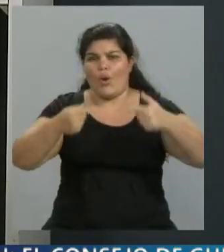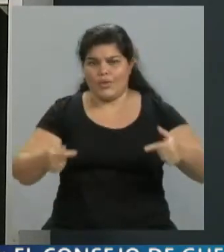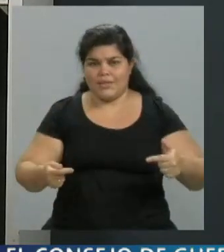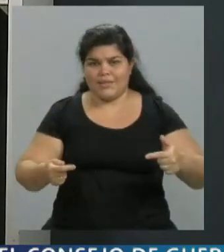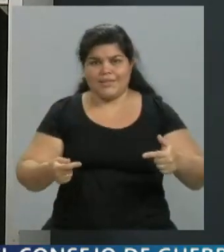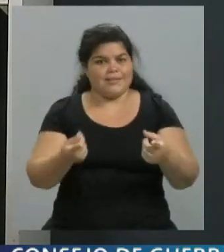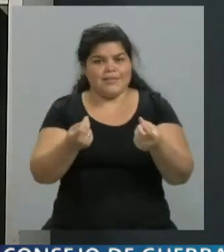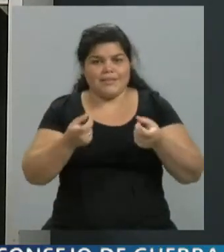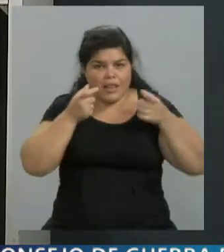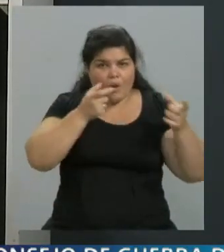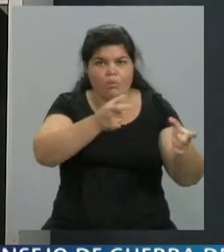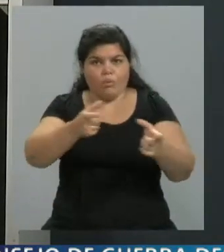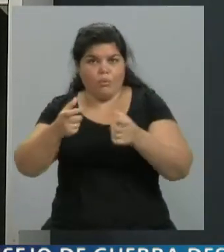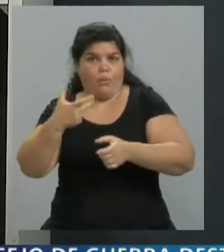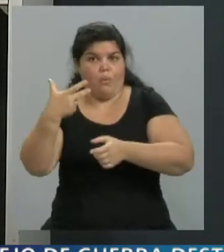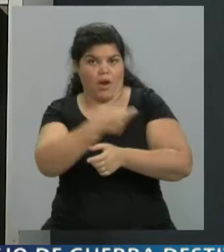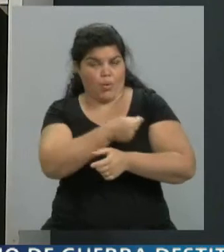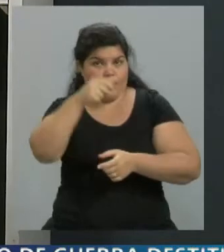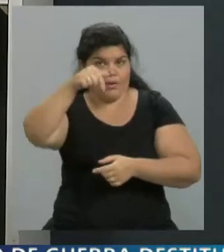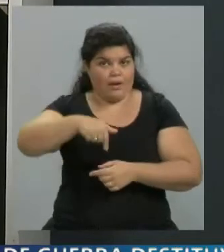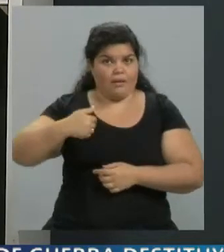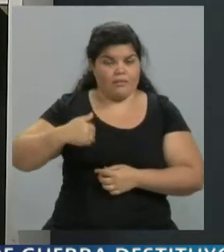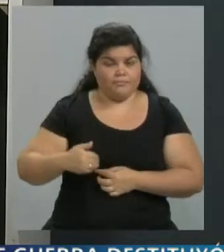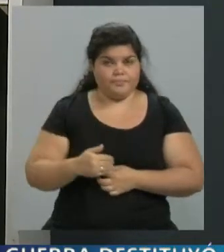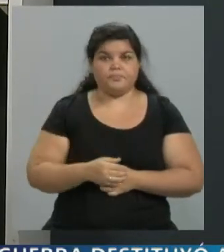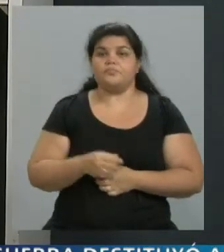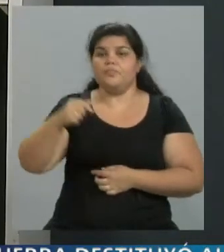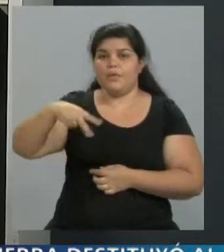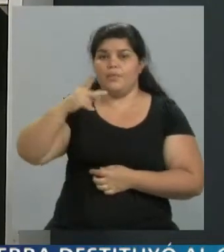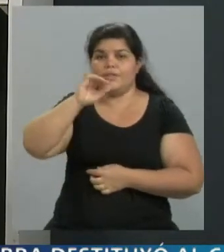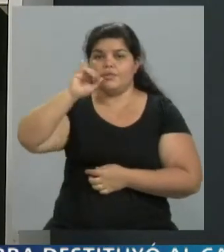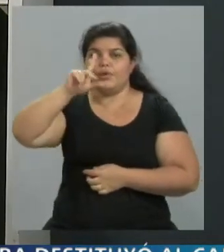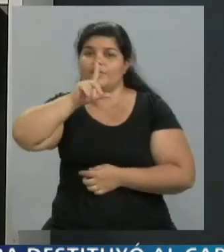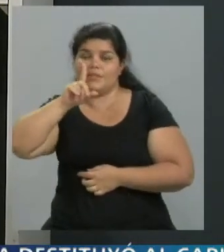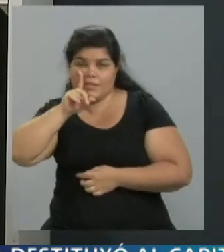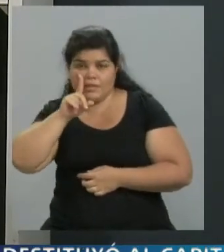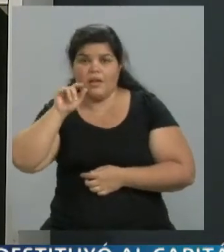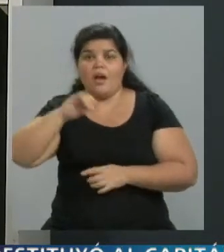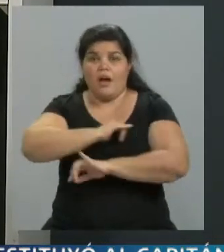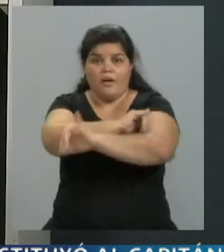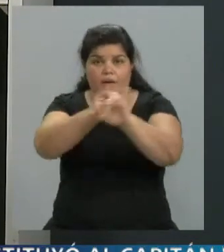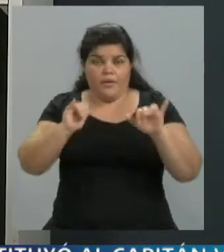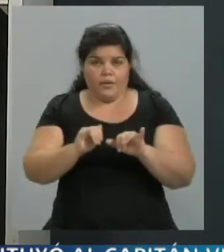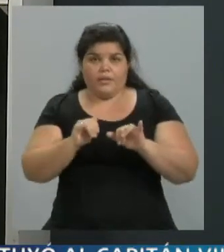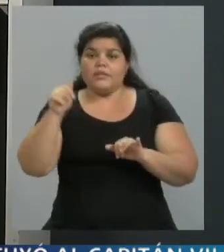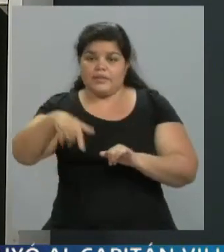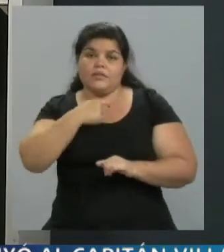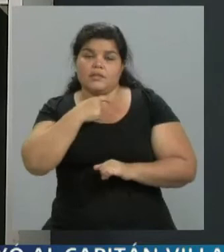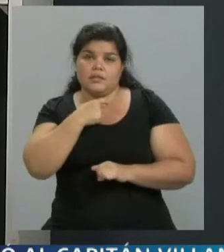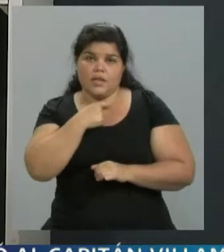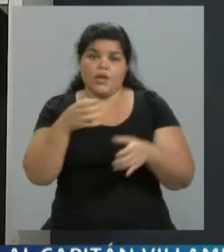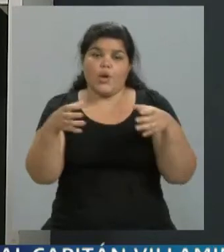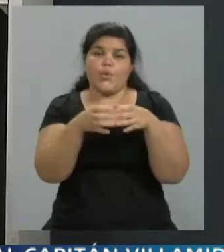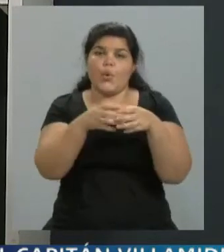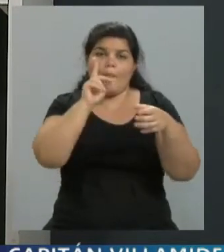hoy tengamos el número de vacunados que tenemos. Lo decía hoy Bisotti, queremos llegar a un porcentaje importante de, sobre todo, los grupos de